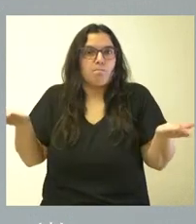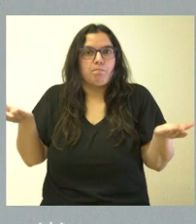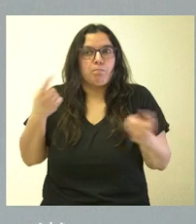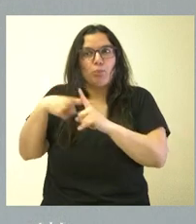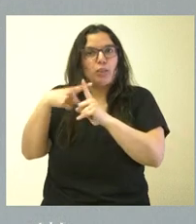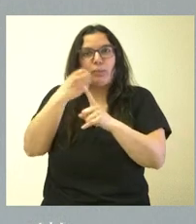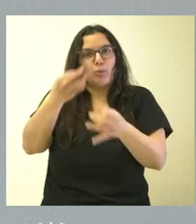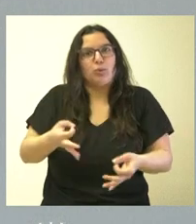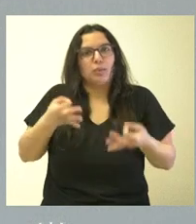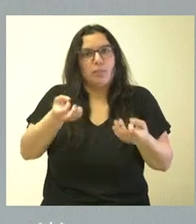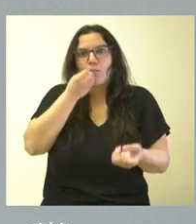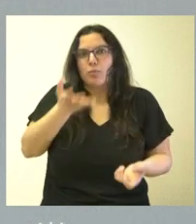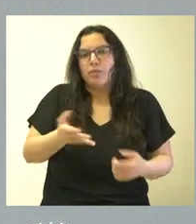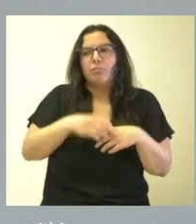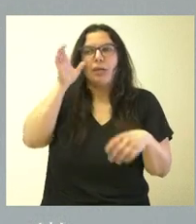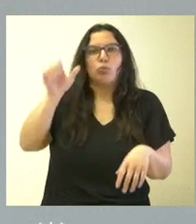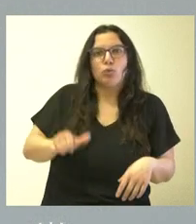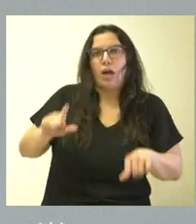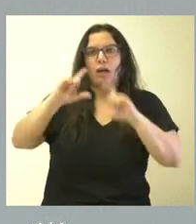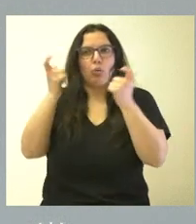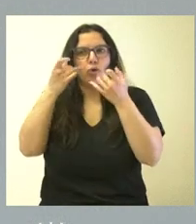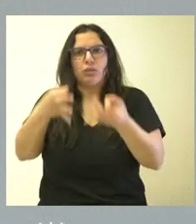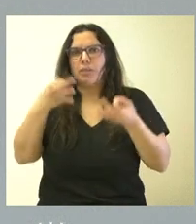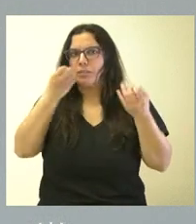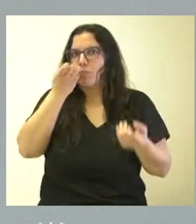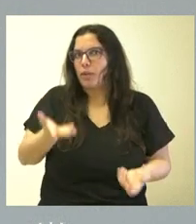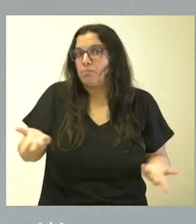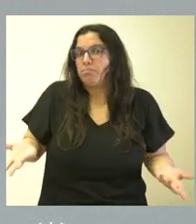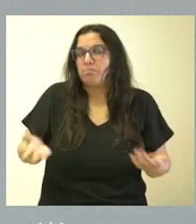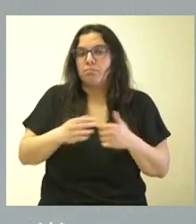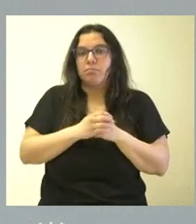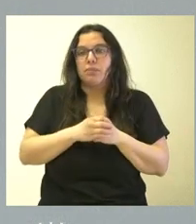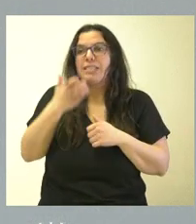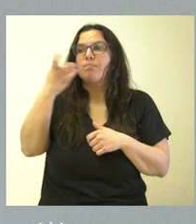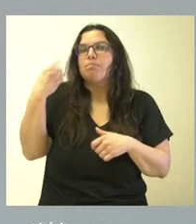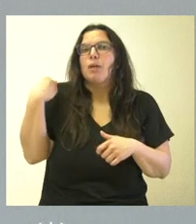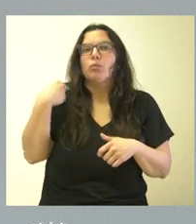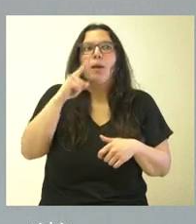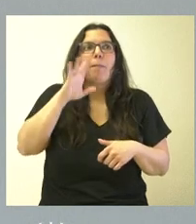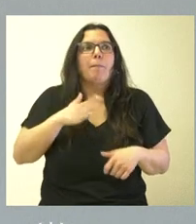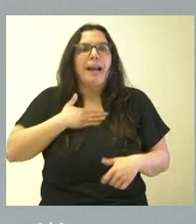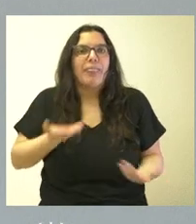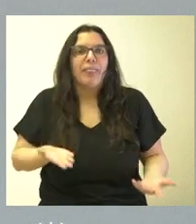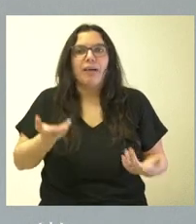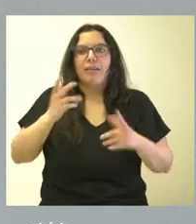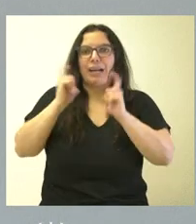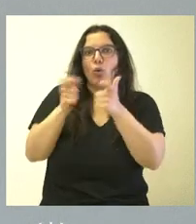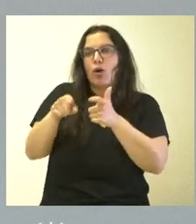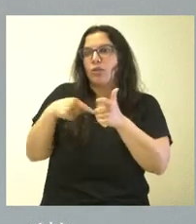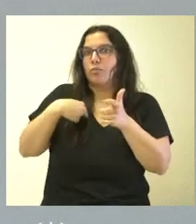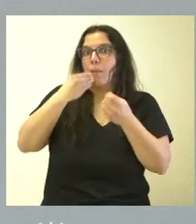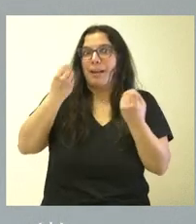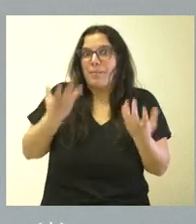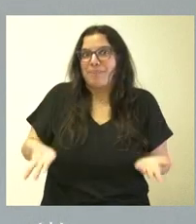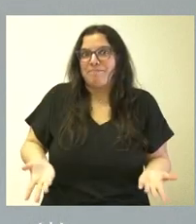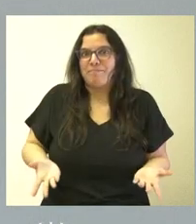positivo. Siempre es positivo escuchar, siempre es positivo reunirse y, lógicamente, si usted me pregunta qué me parece de que haya ese tipo de reuniones, le digo que me parece